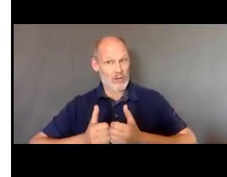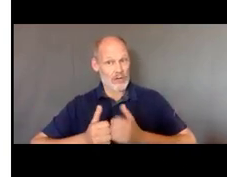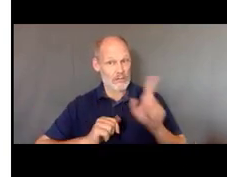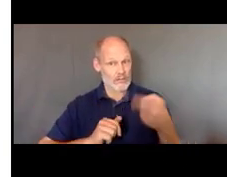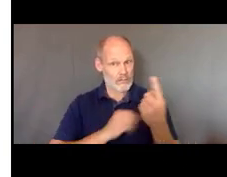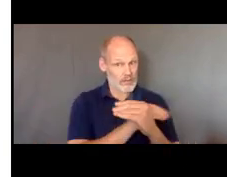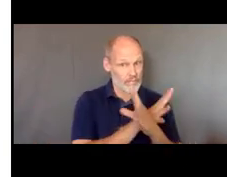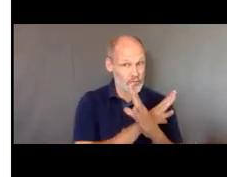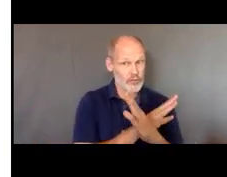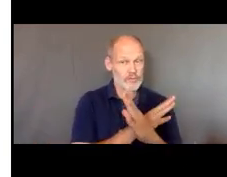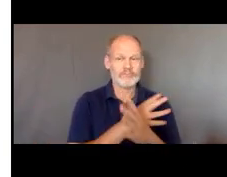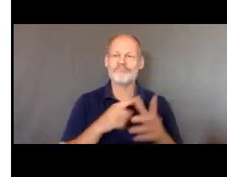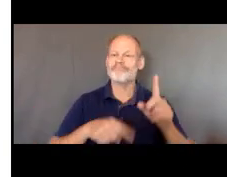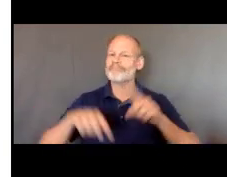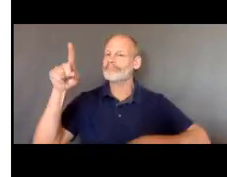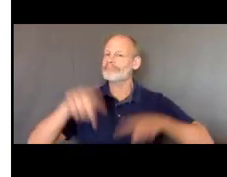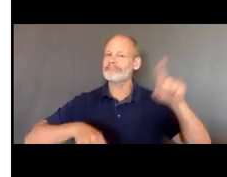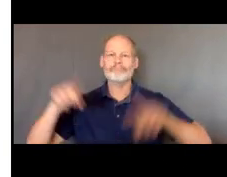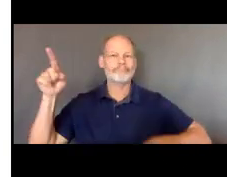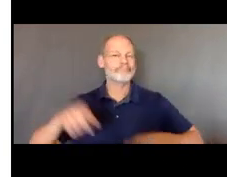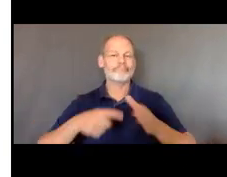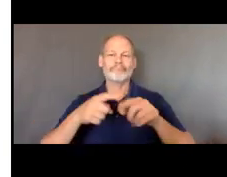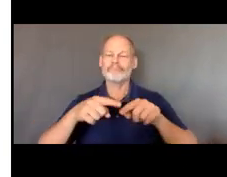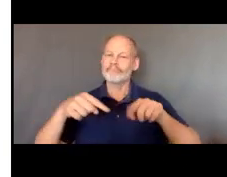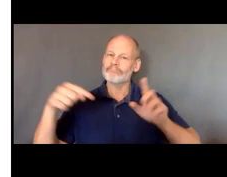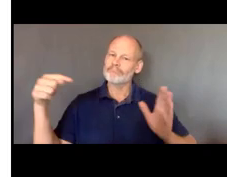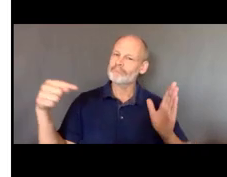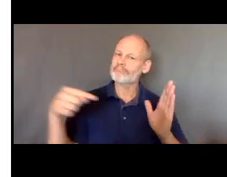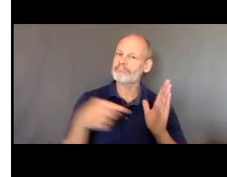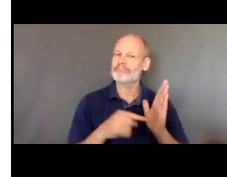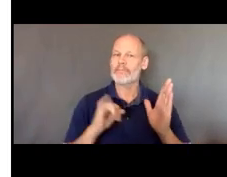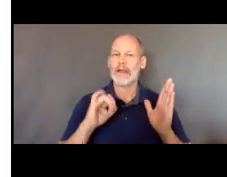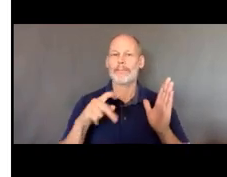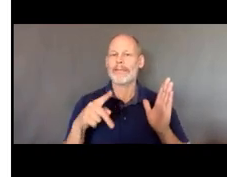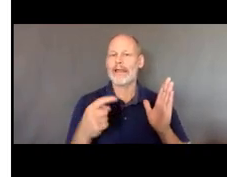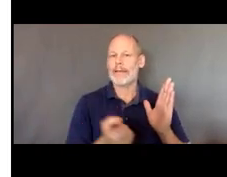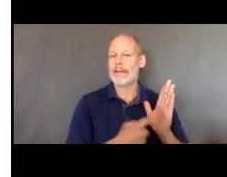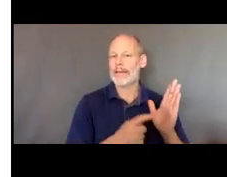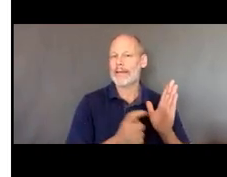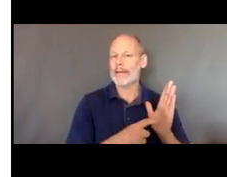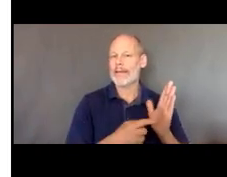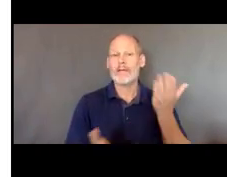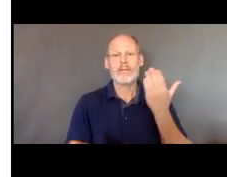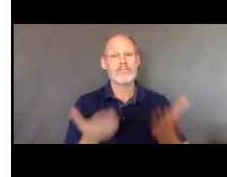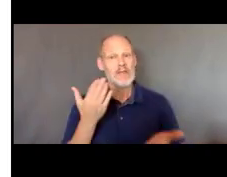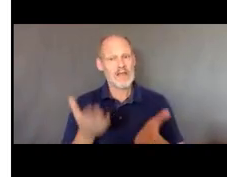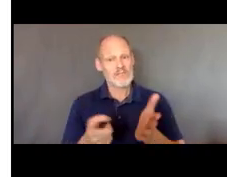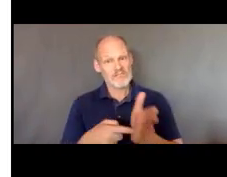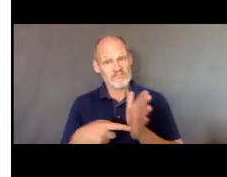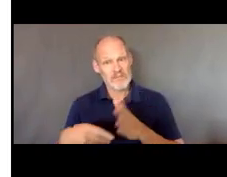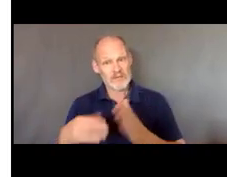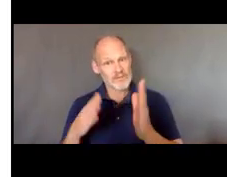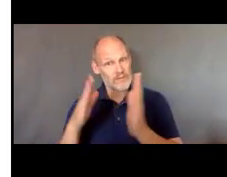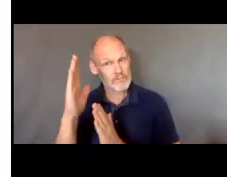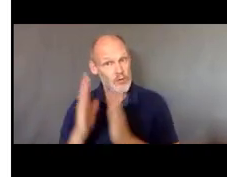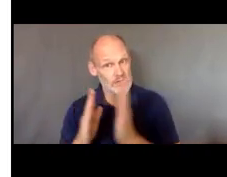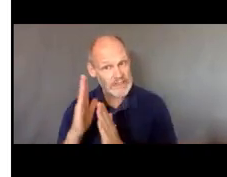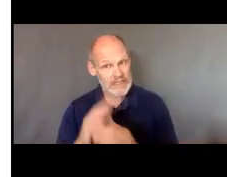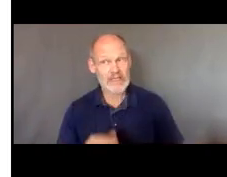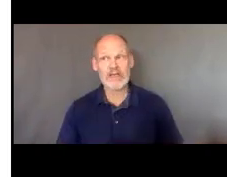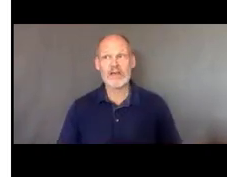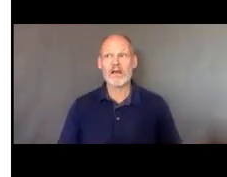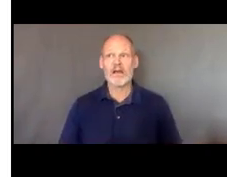se toman con el equipo es posible que haya algunos servicios que si tienen que ser en persona y eso se evalúa